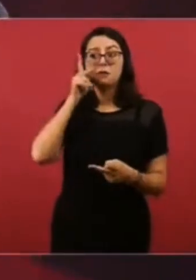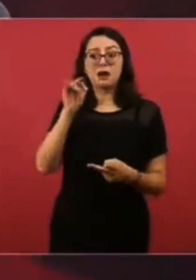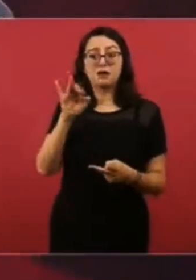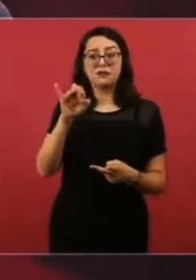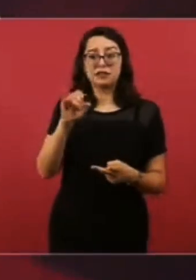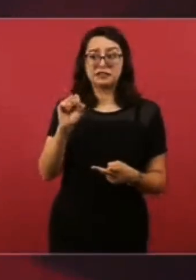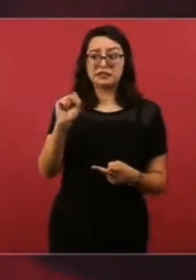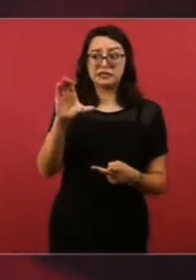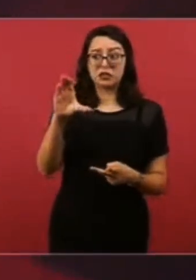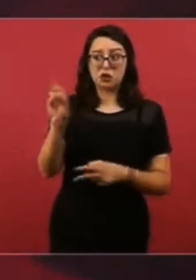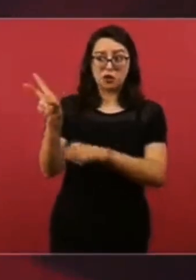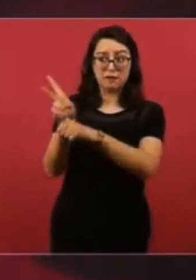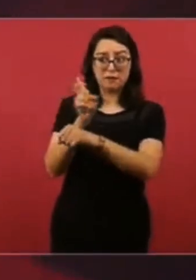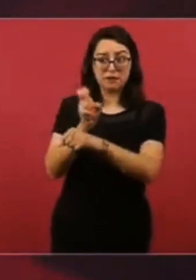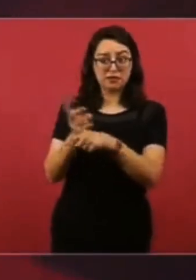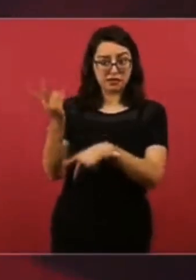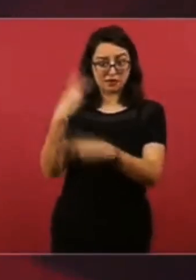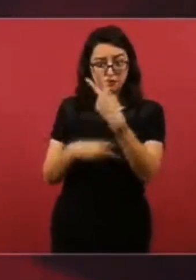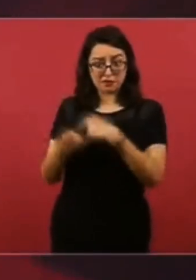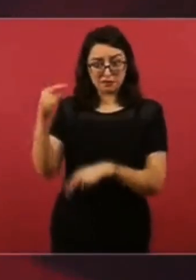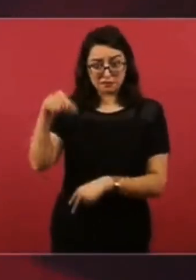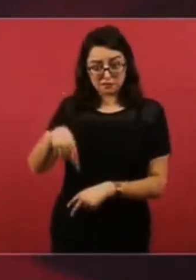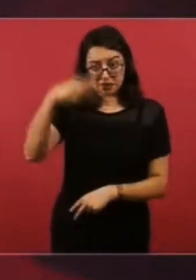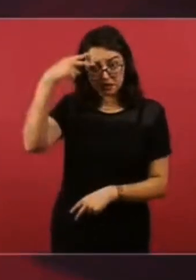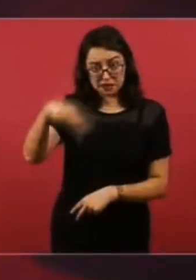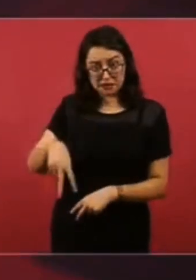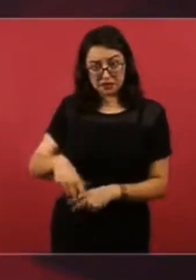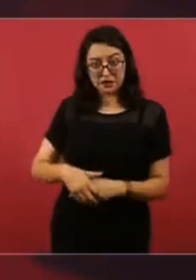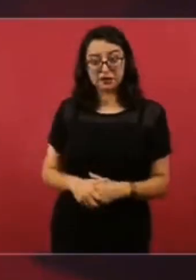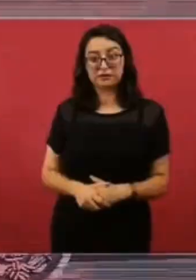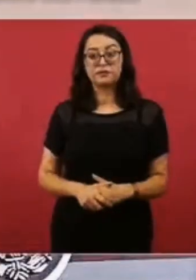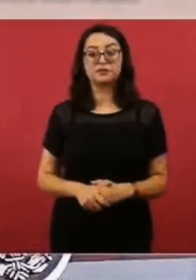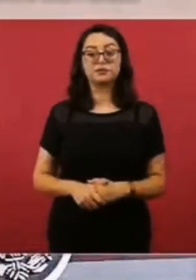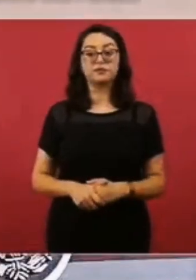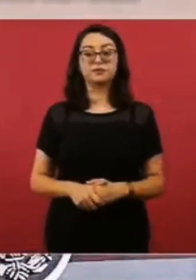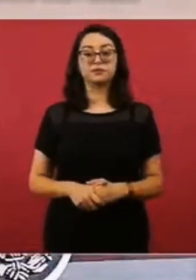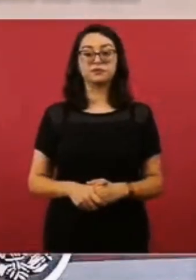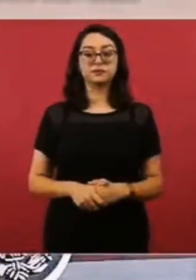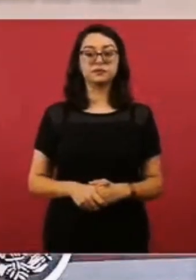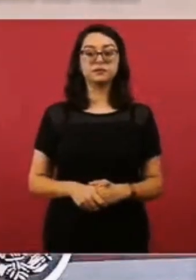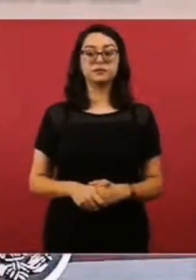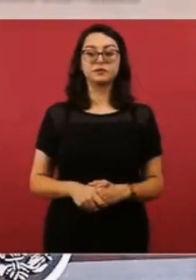Y hemos tenido comunicación. ¿Qué le ha dicho? ¿Qué